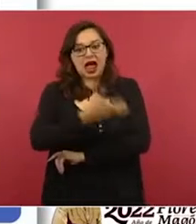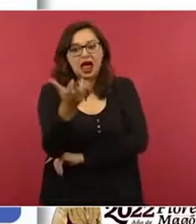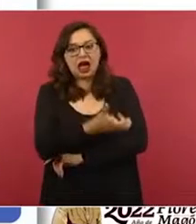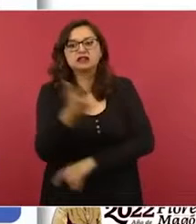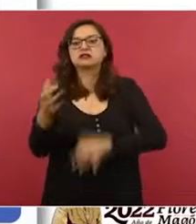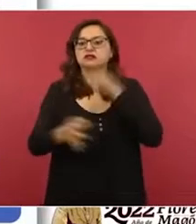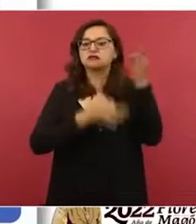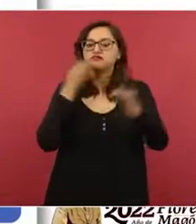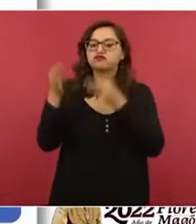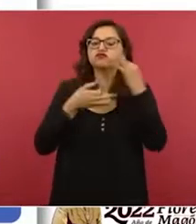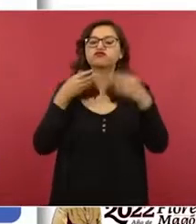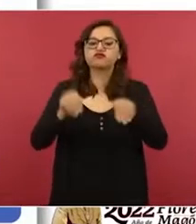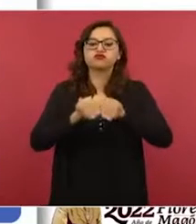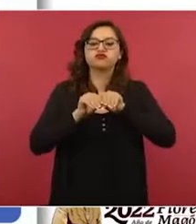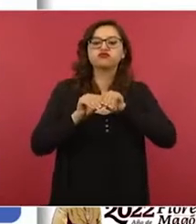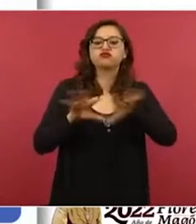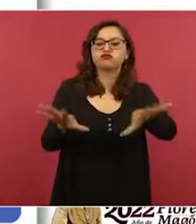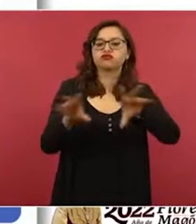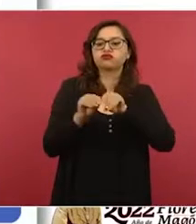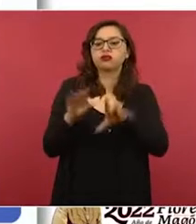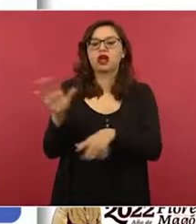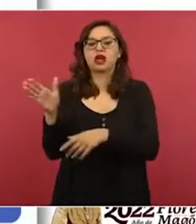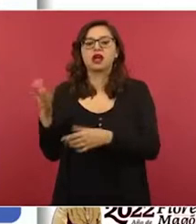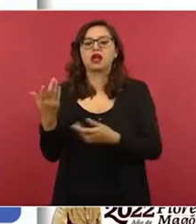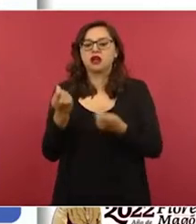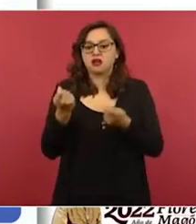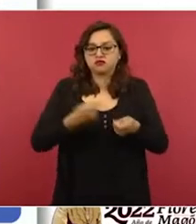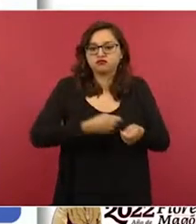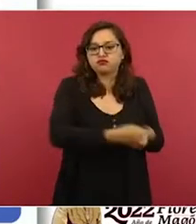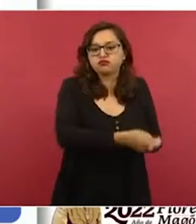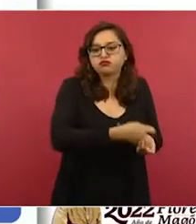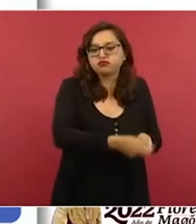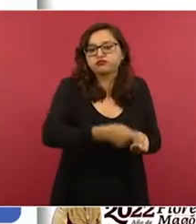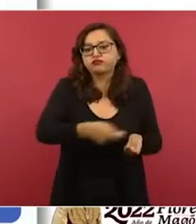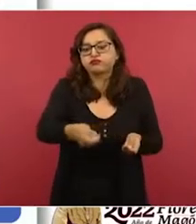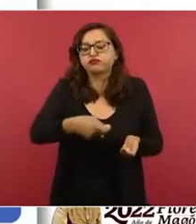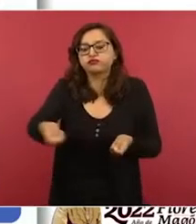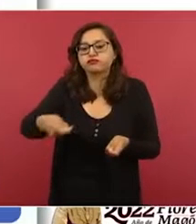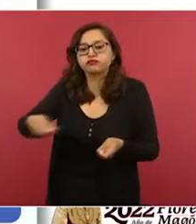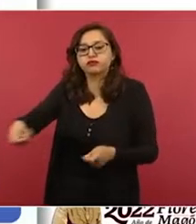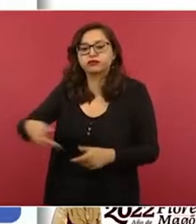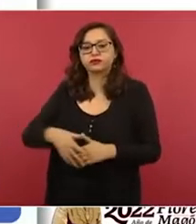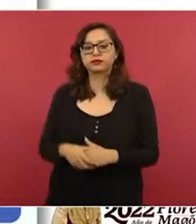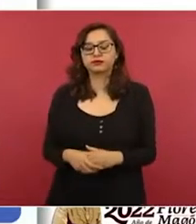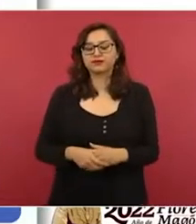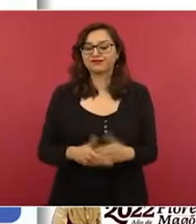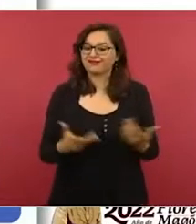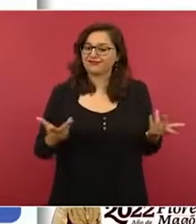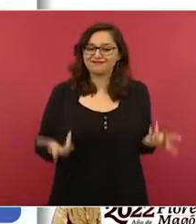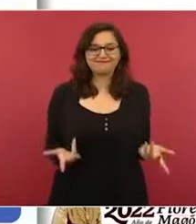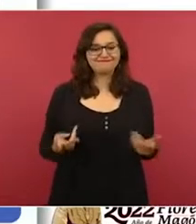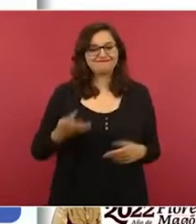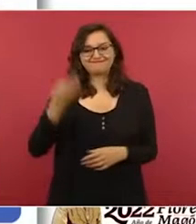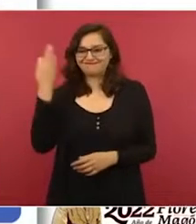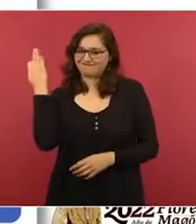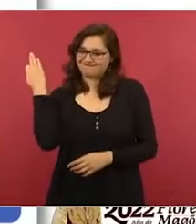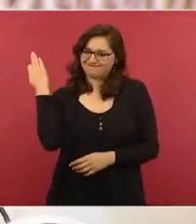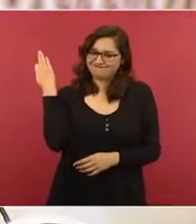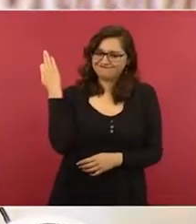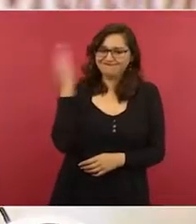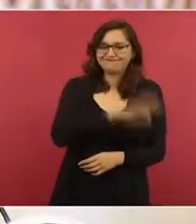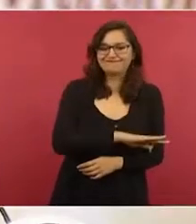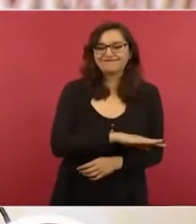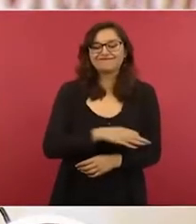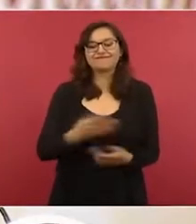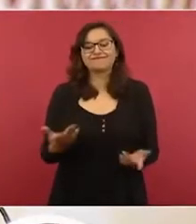y repartía banderines entre los pasajeros de sus vuelos. Esta información resultó falsa, basta ver